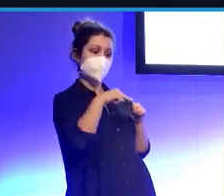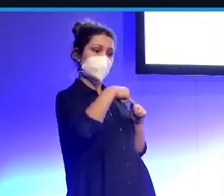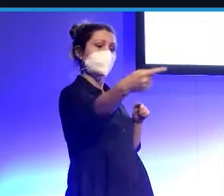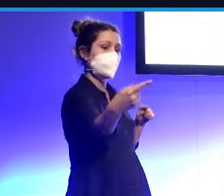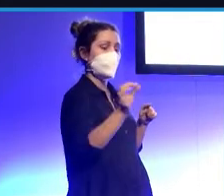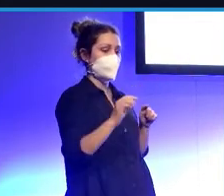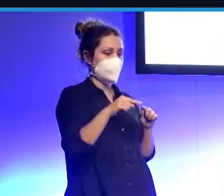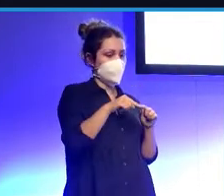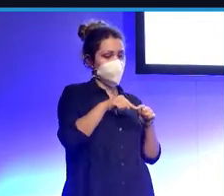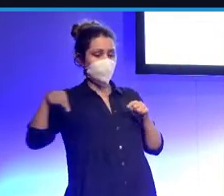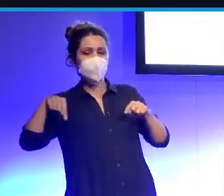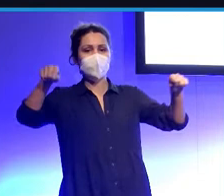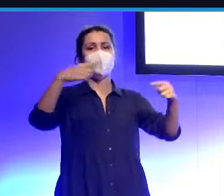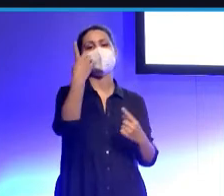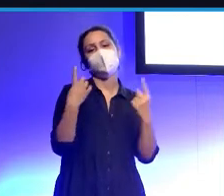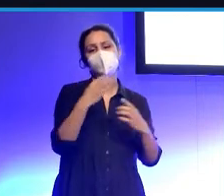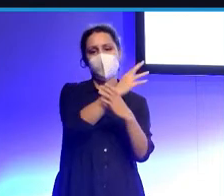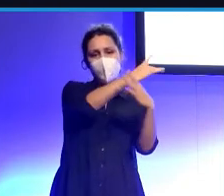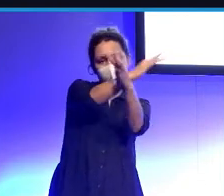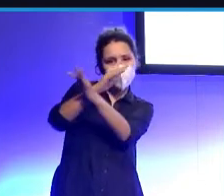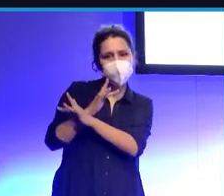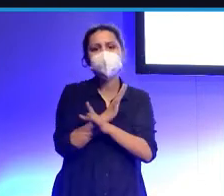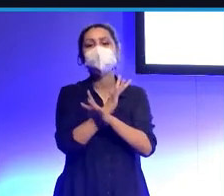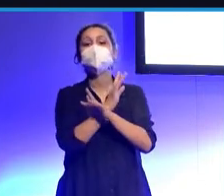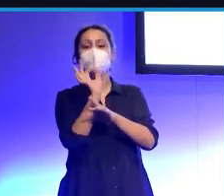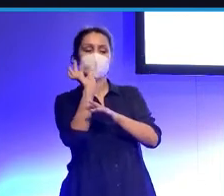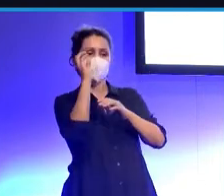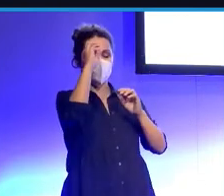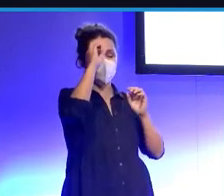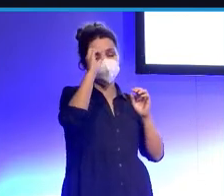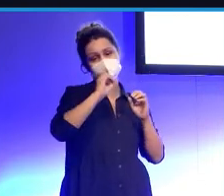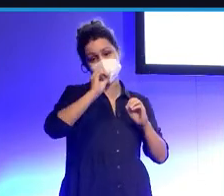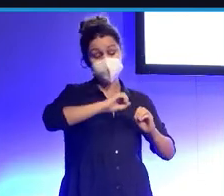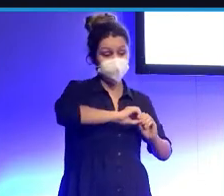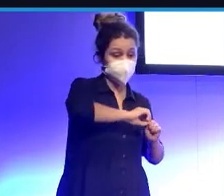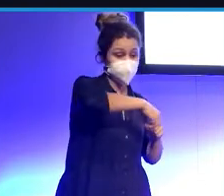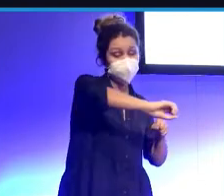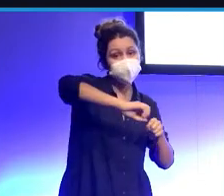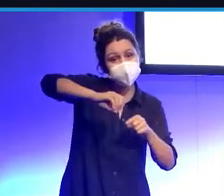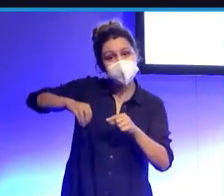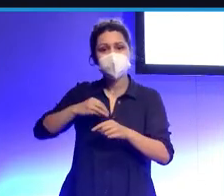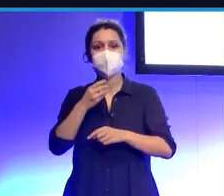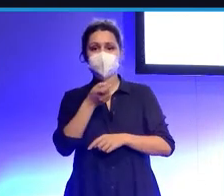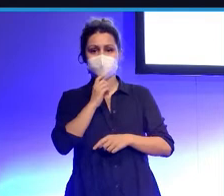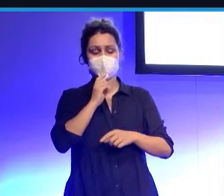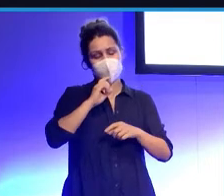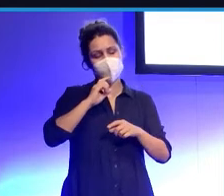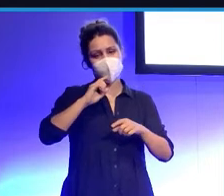corner, si es un pase de cabeza, un pase al hueco, todo, todo desgranado lo máximo posible, ¿vale?